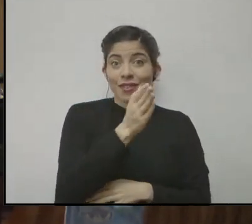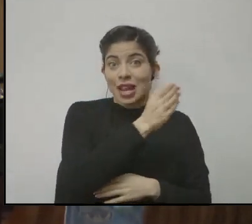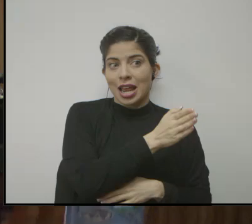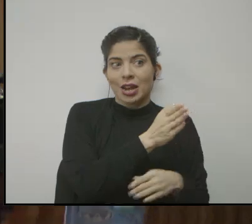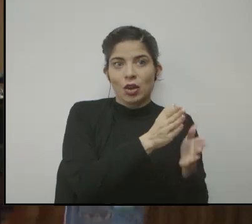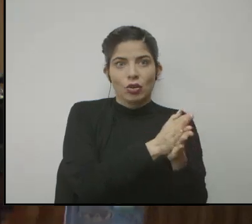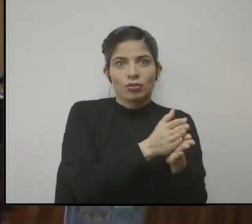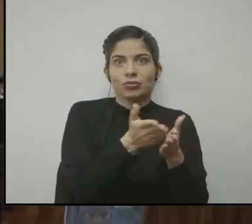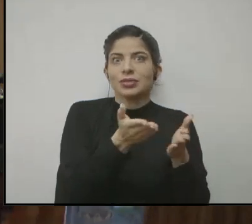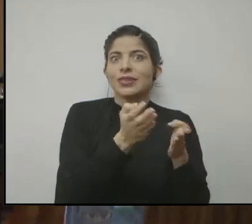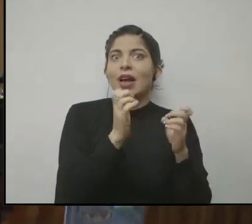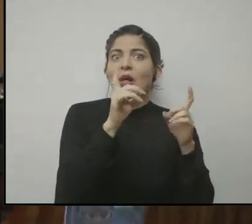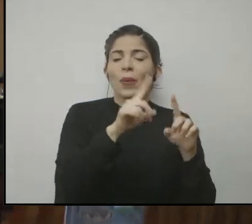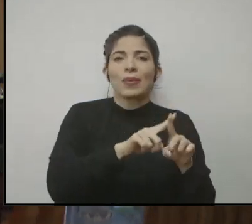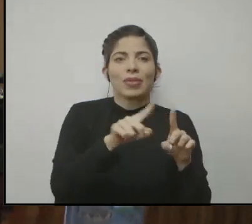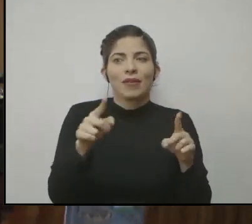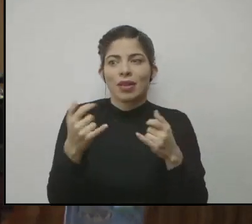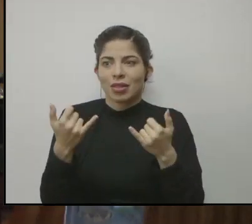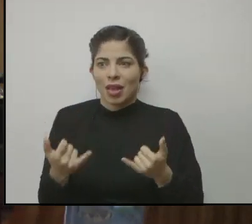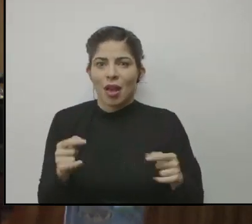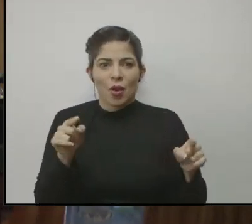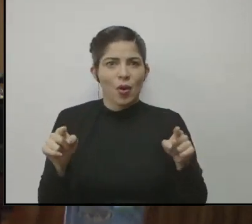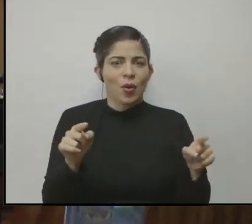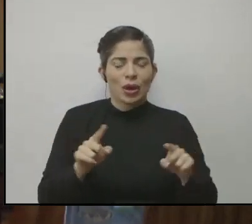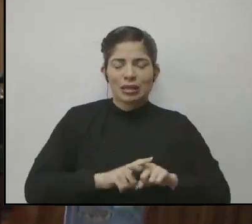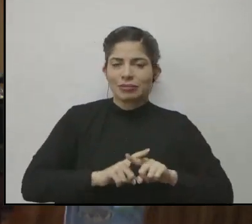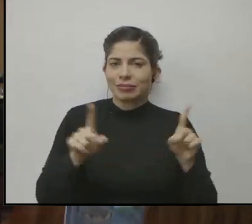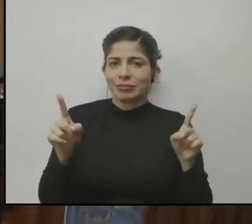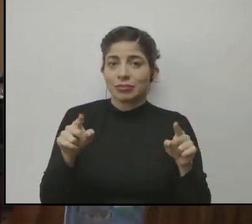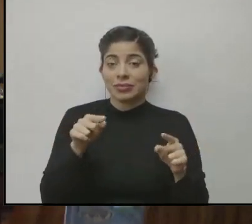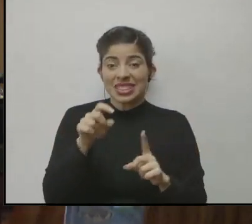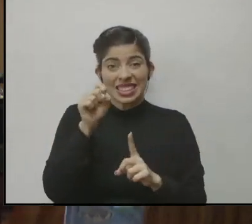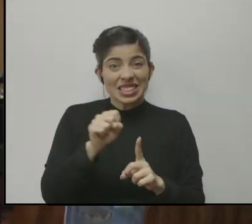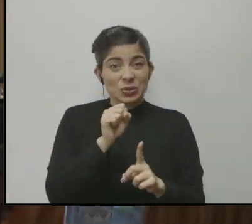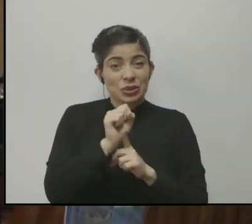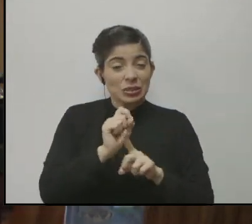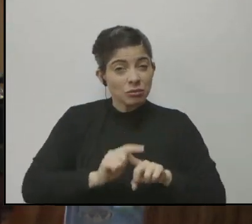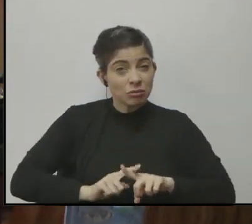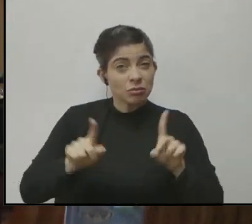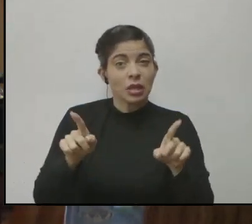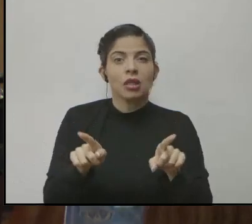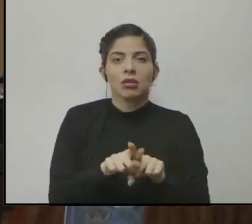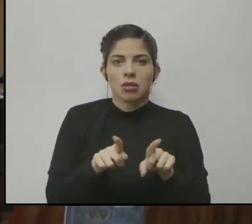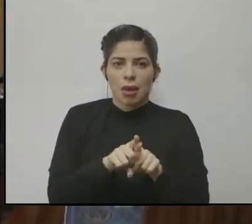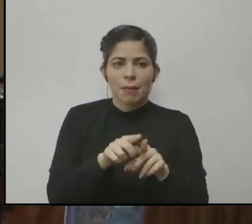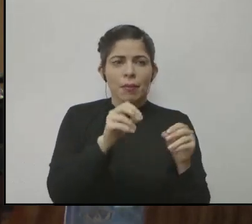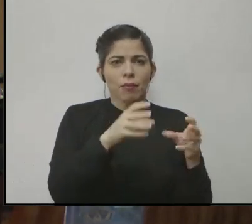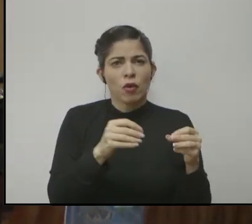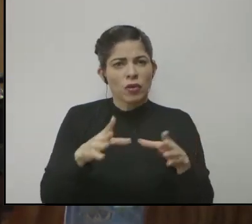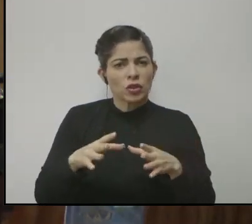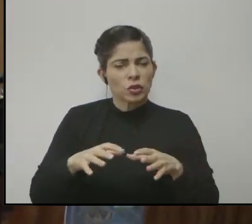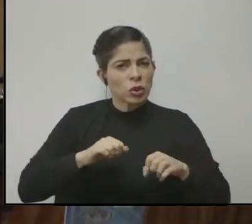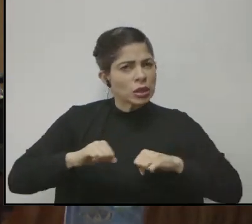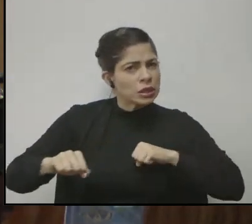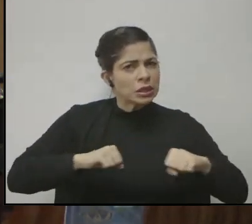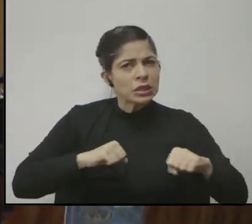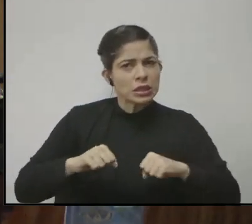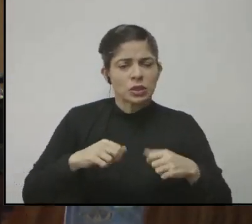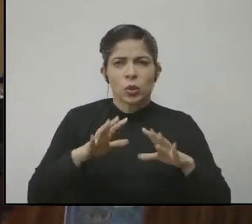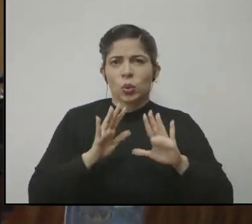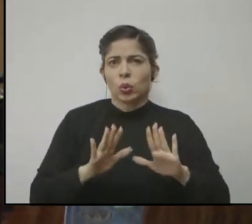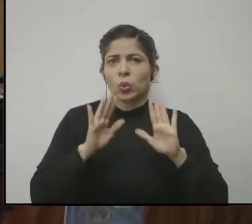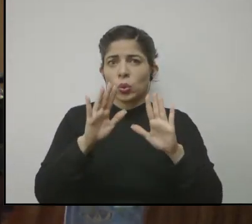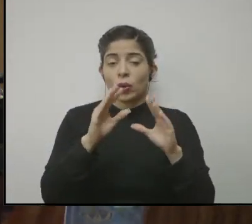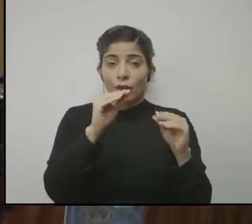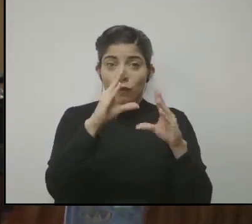cosa, el servicio educativo hoy es diferente. Y ante esa situación extraordinaria, también respondieron de manera extraordinaria. En los datos